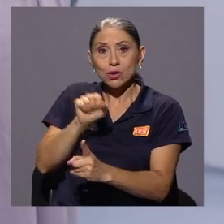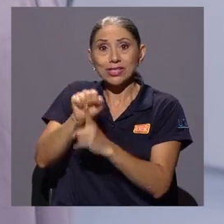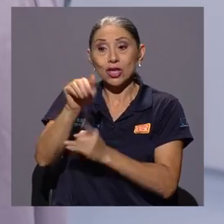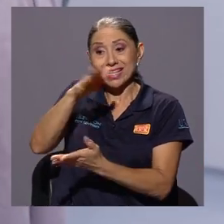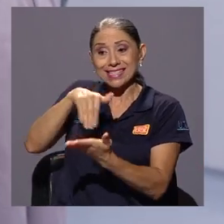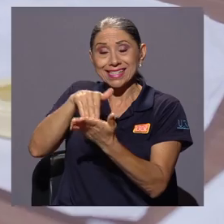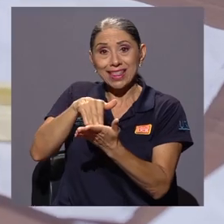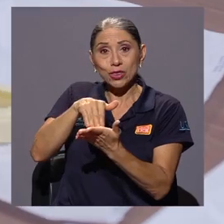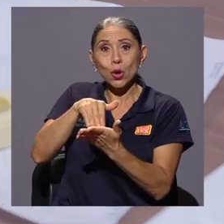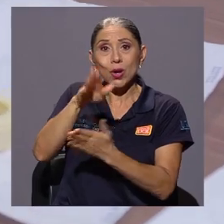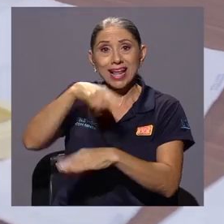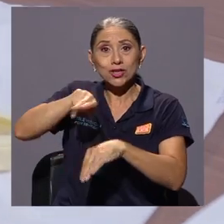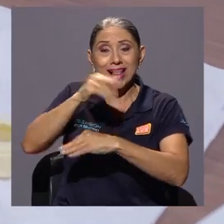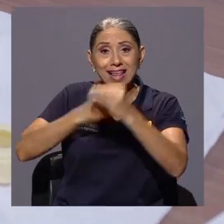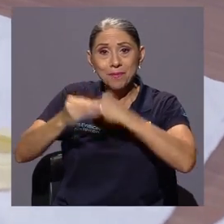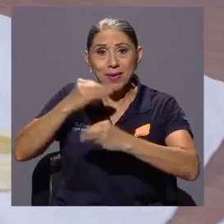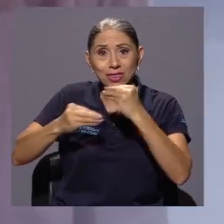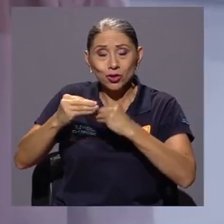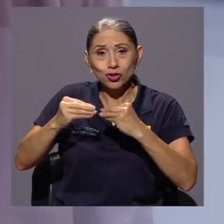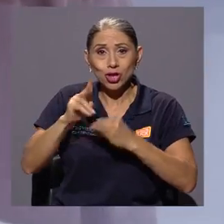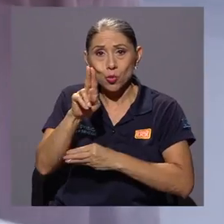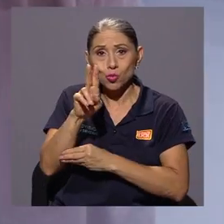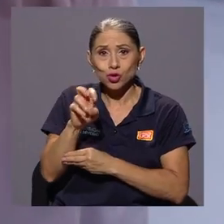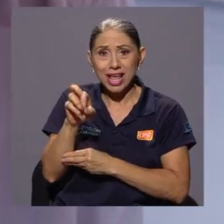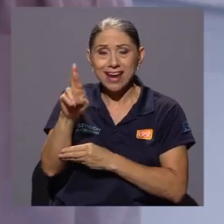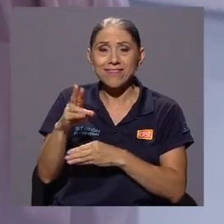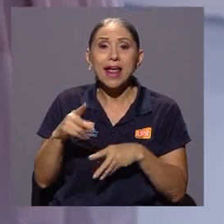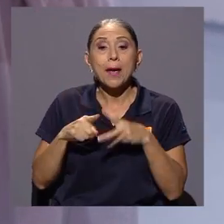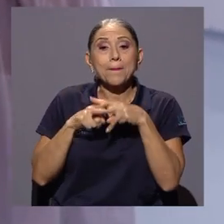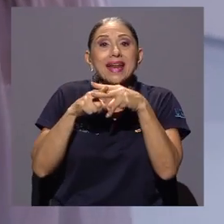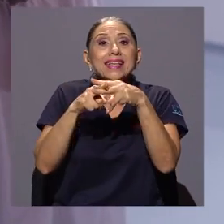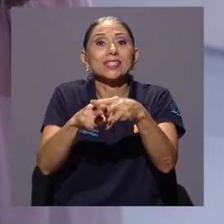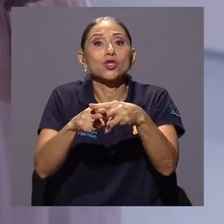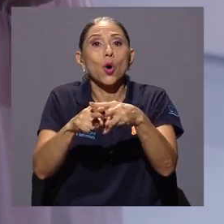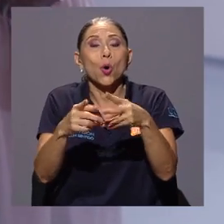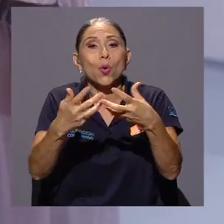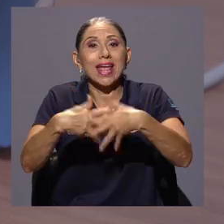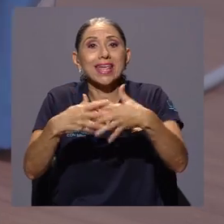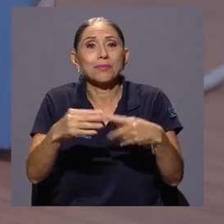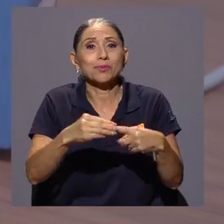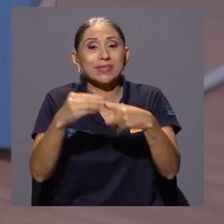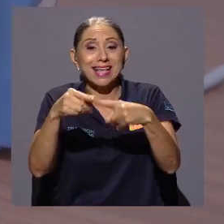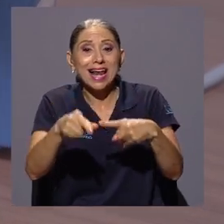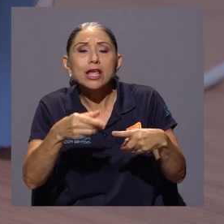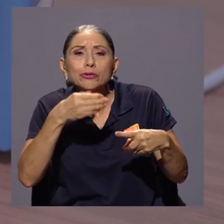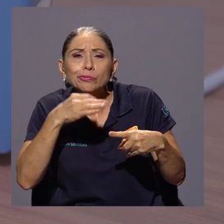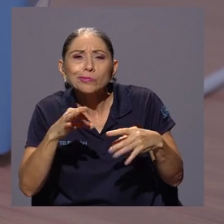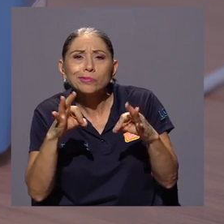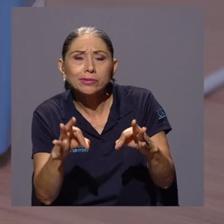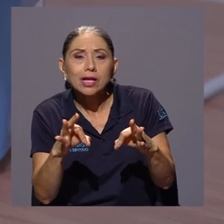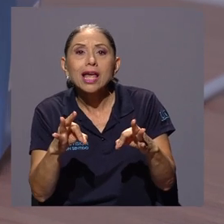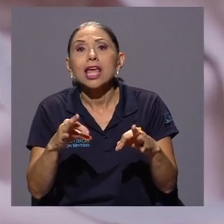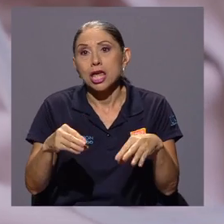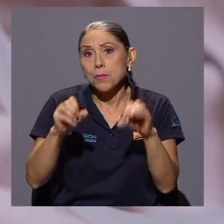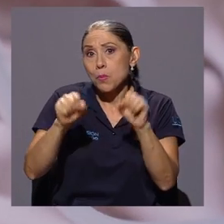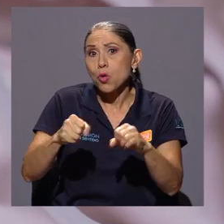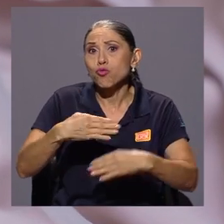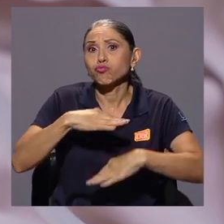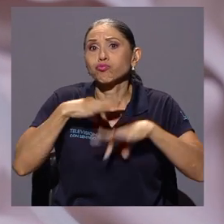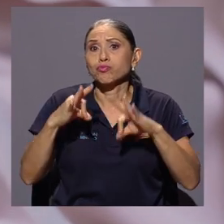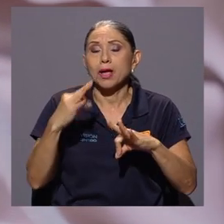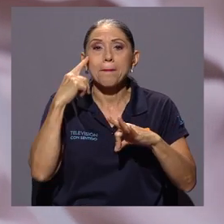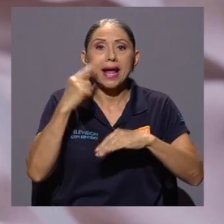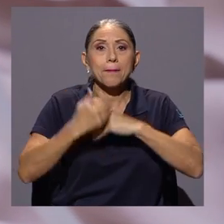Tecnología de Alimentos de la UCR prestó un equipo de baño maría que permitió resolver el faltante y ofreció asesoría al personal del banco en procesos